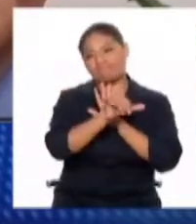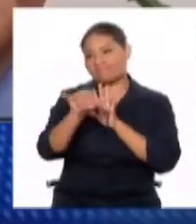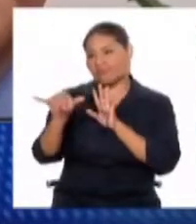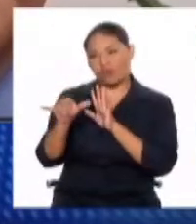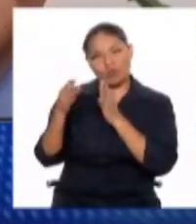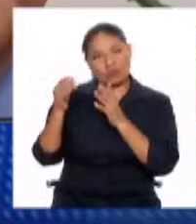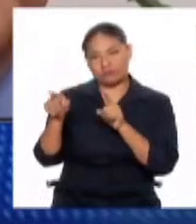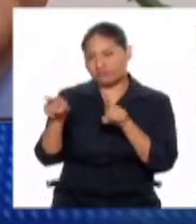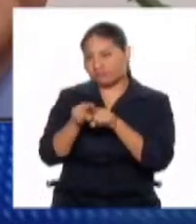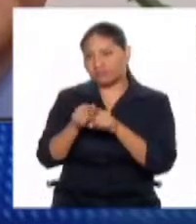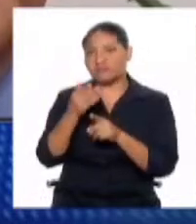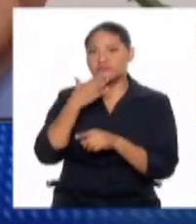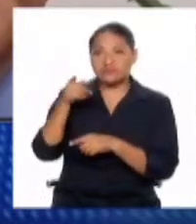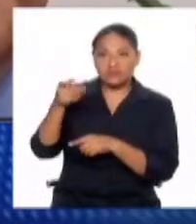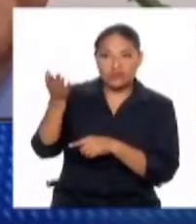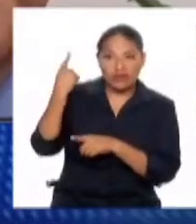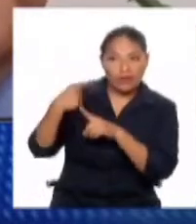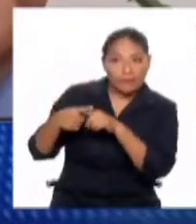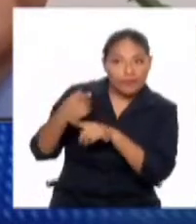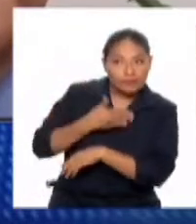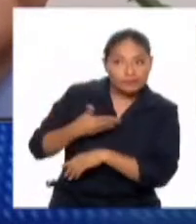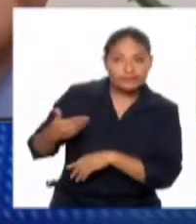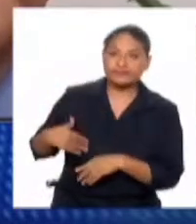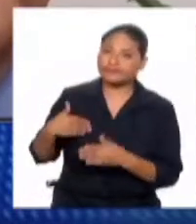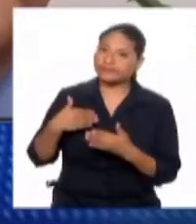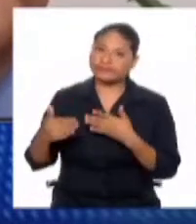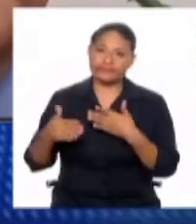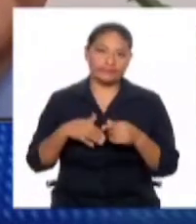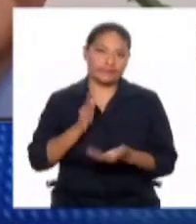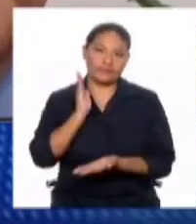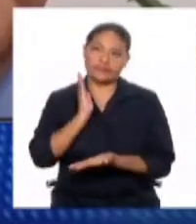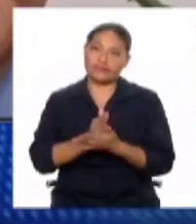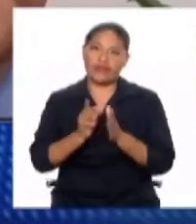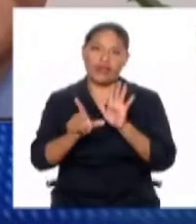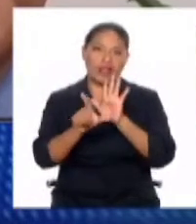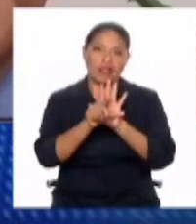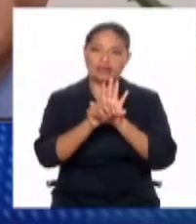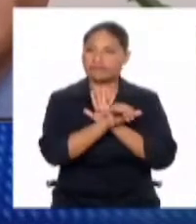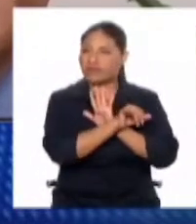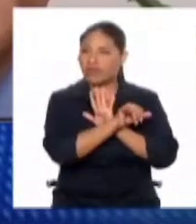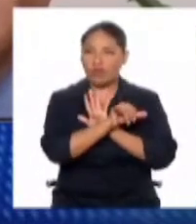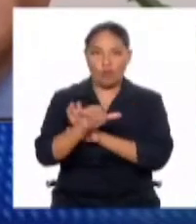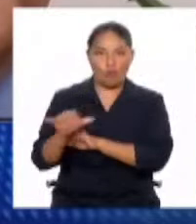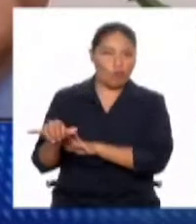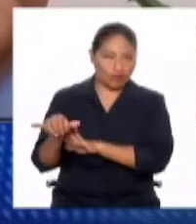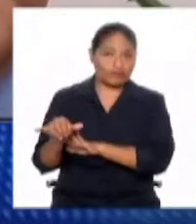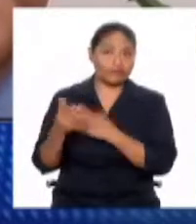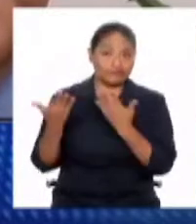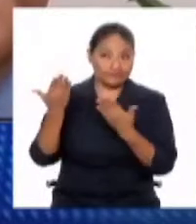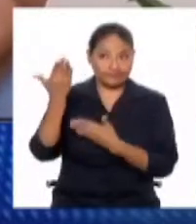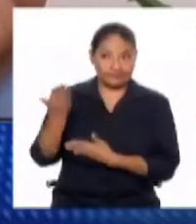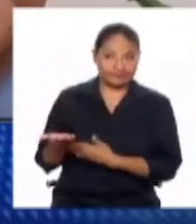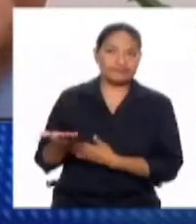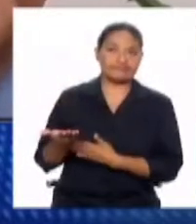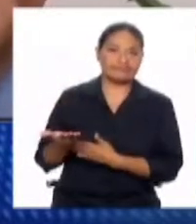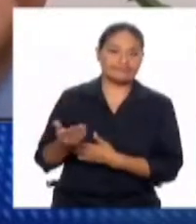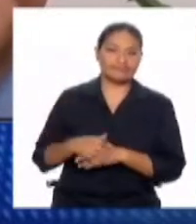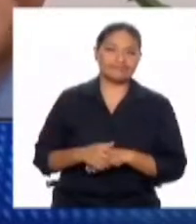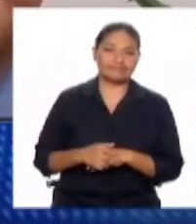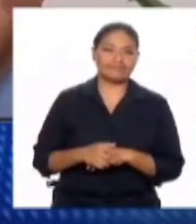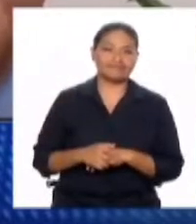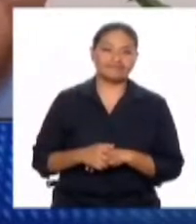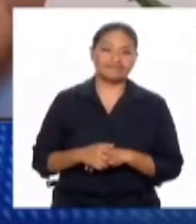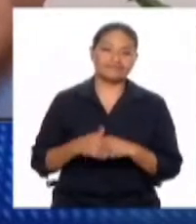sin importar que, lamentablemente, se trate de la persona con mayor importancia dentro de lo que viene a ser un servidor público, un expresidente.